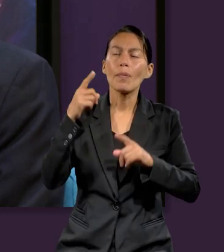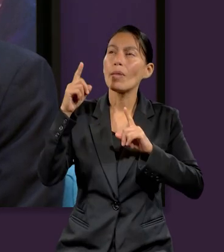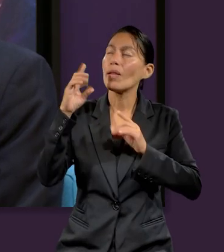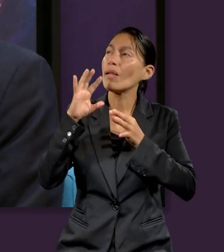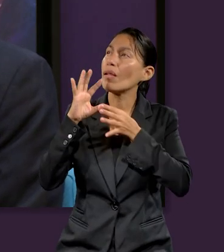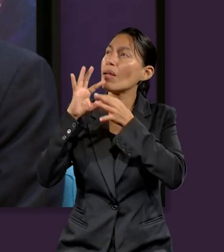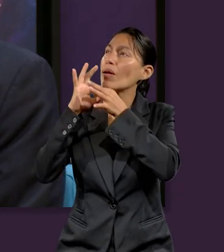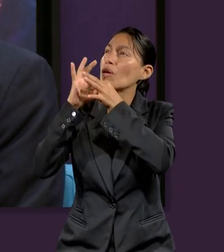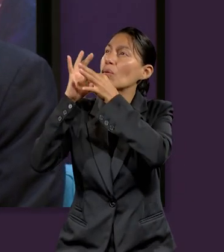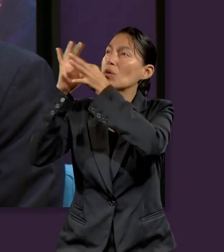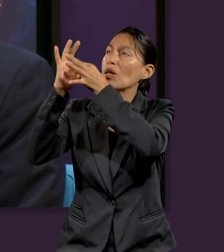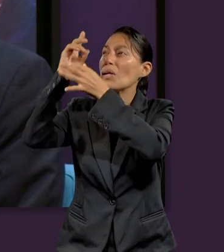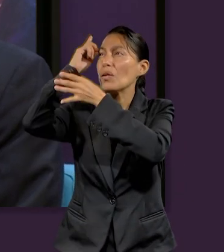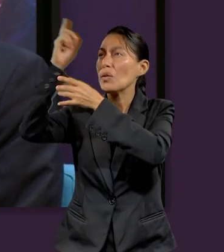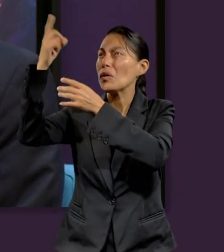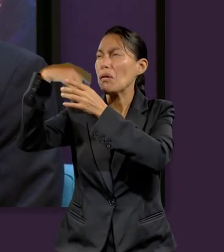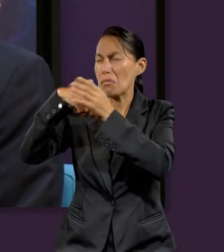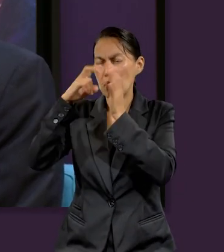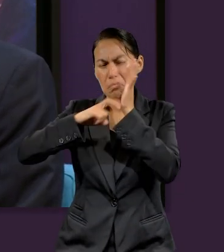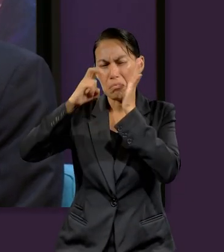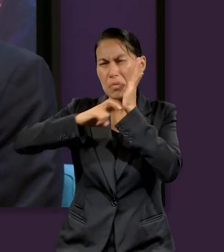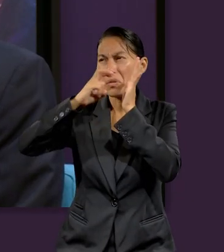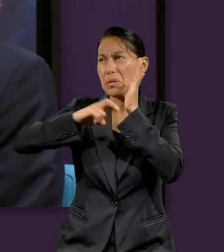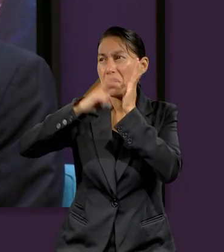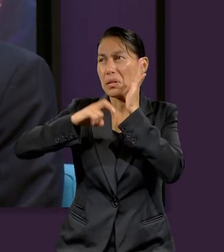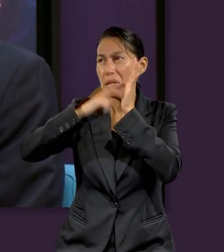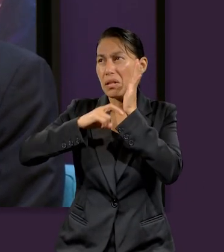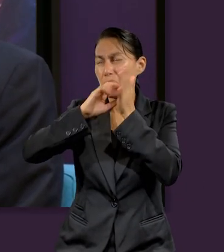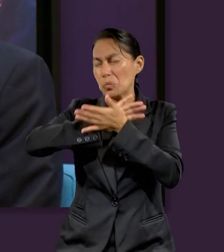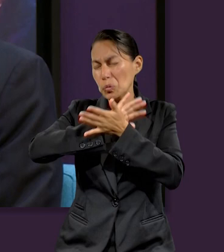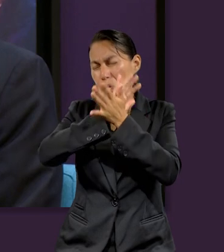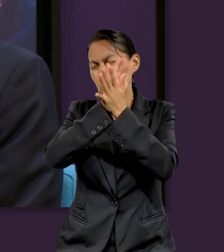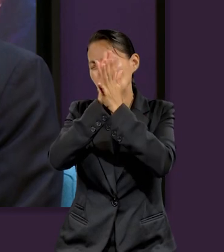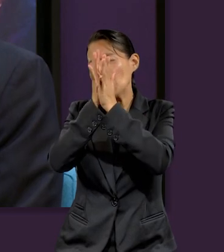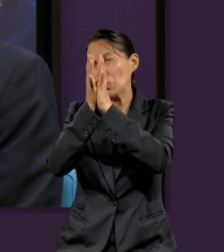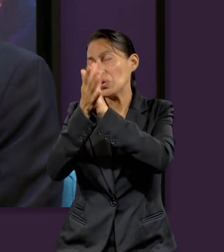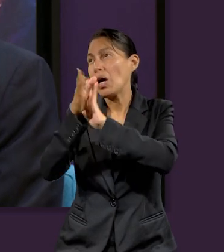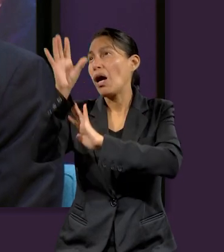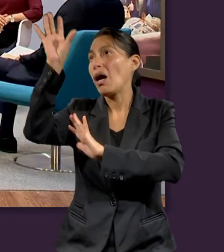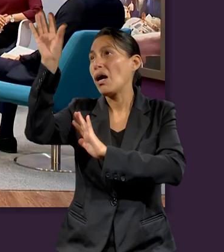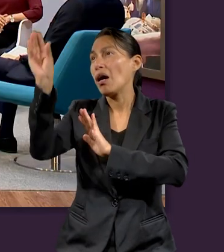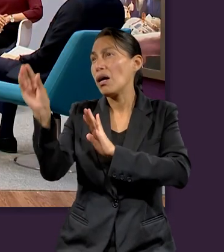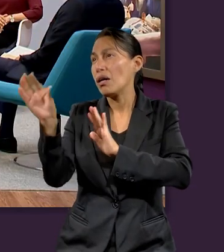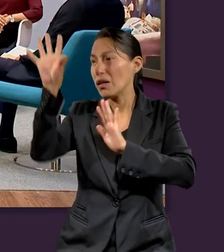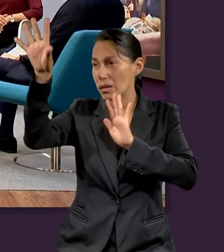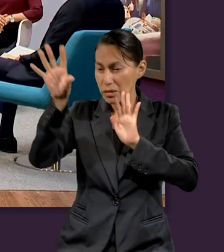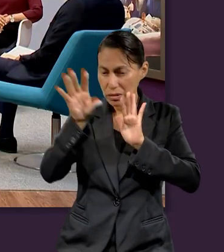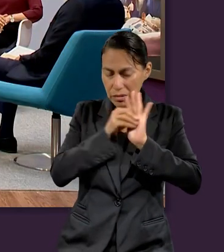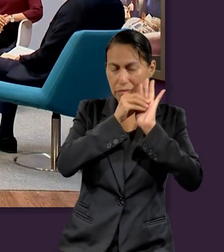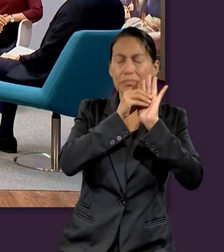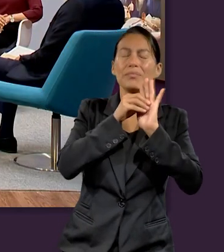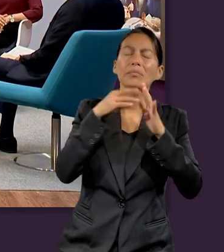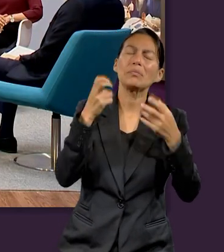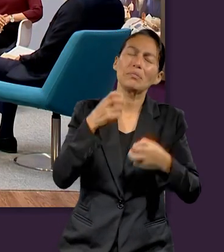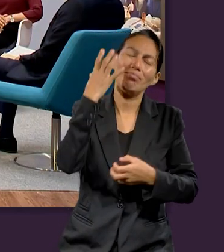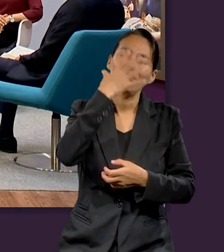que nos perfecciona a su imagen, que es el carácter de Dios. Excelente.